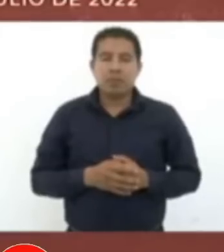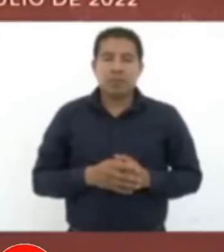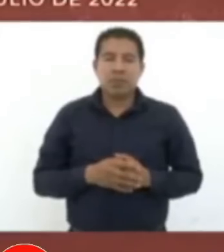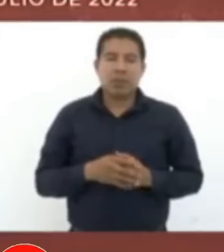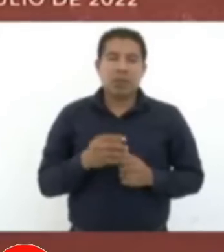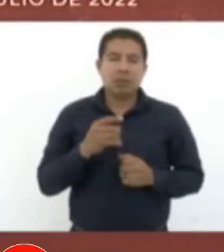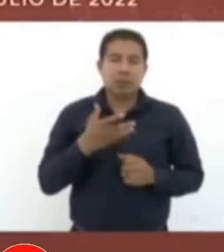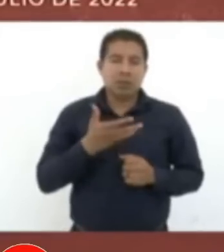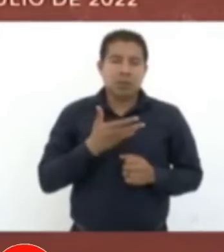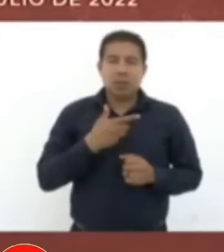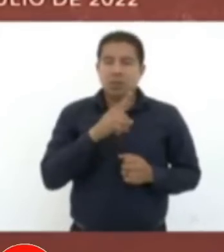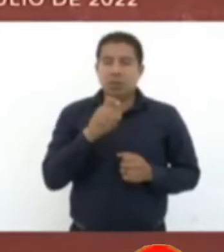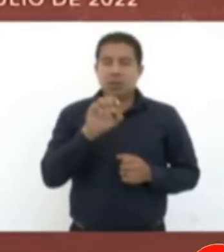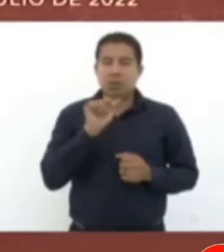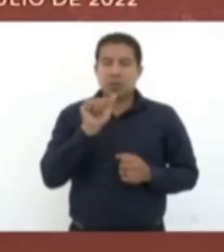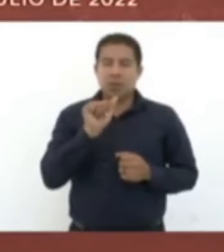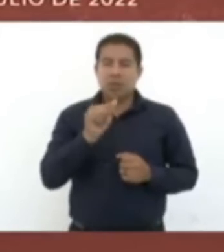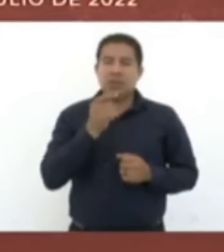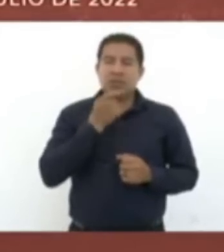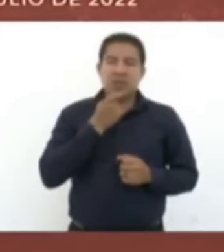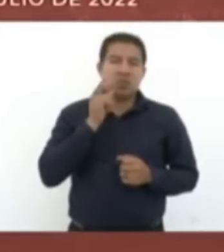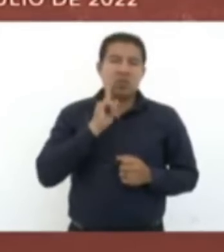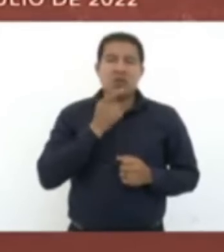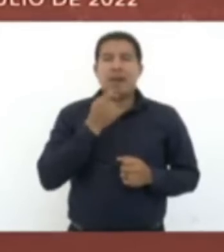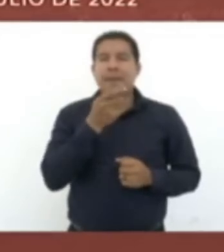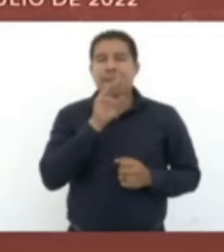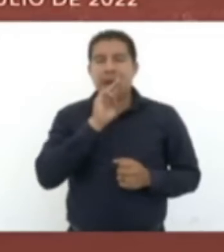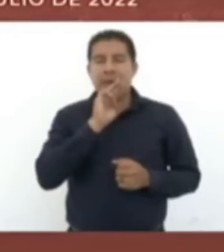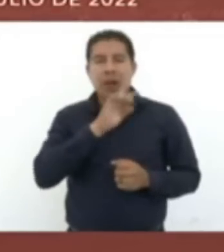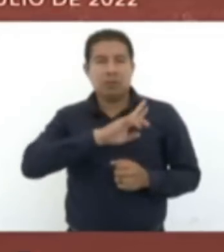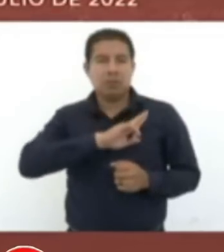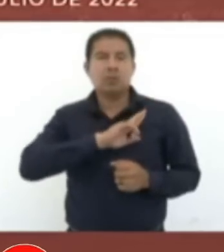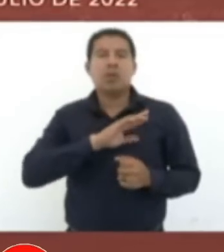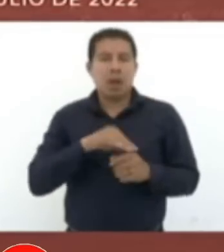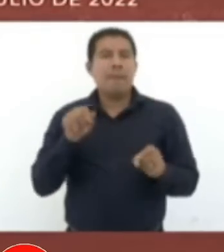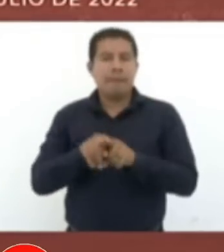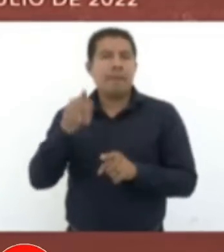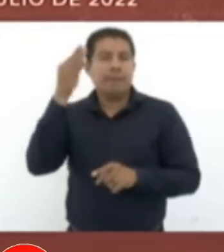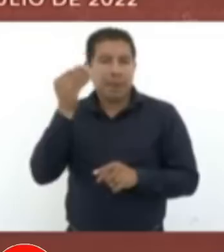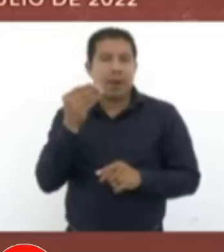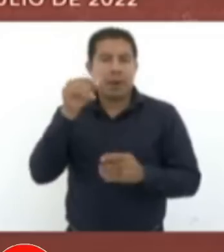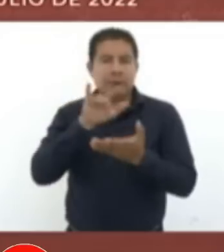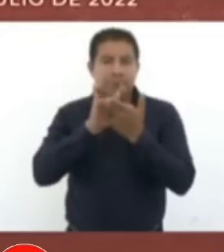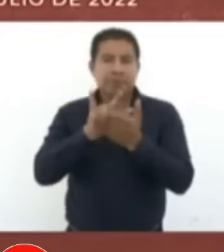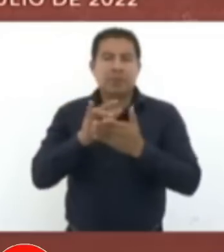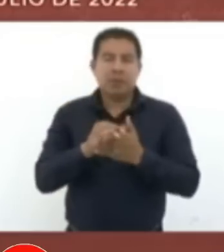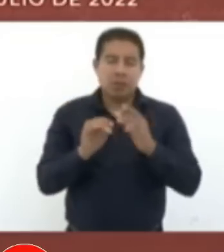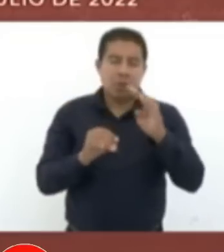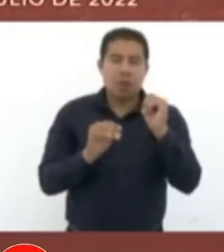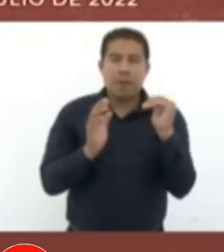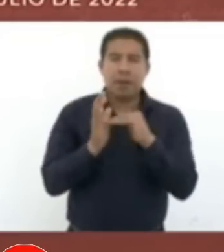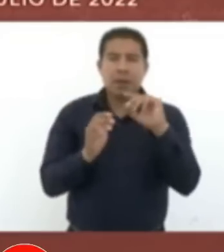116 niñas, niños de madres solteras también tienen su beca. Aquí 9